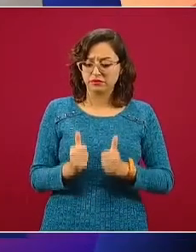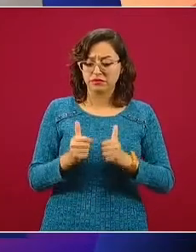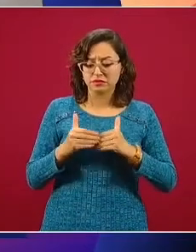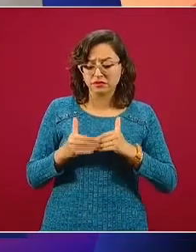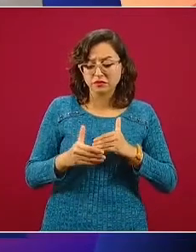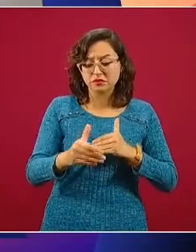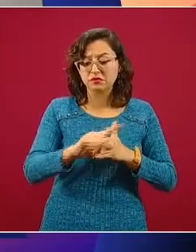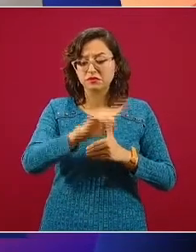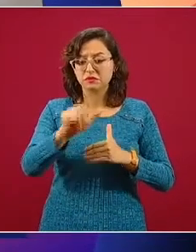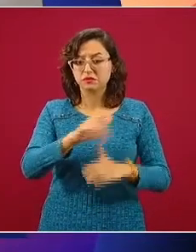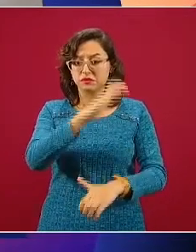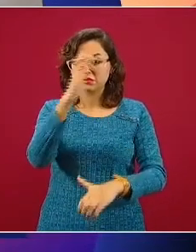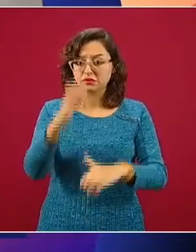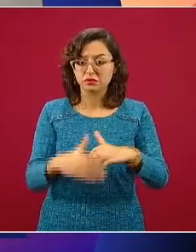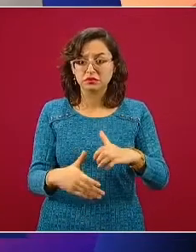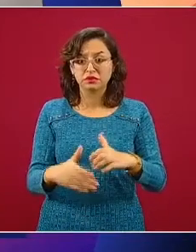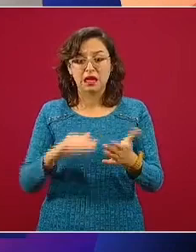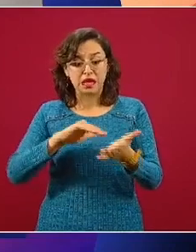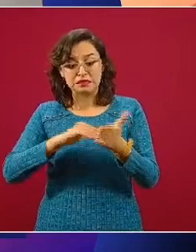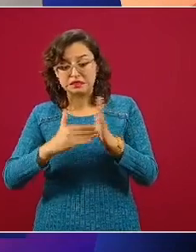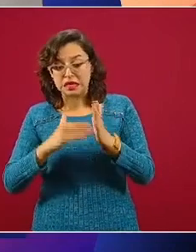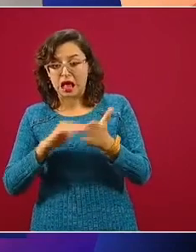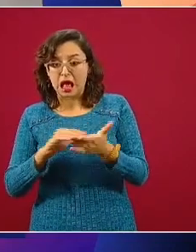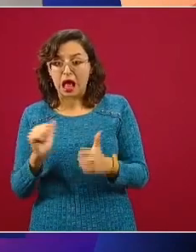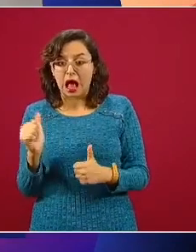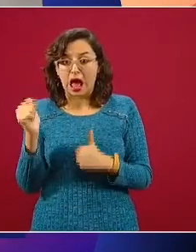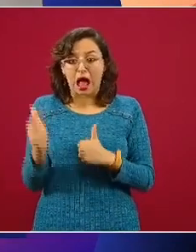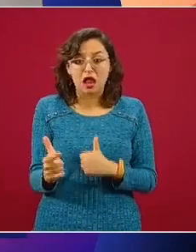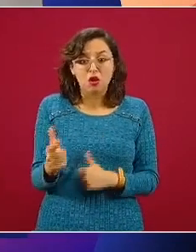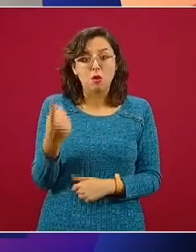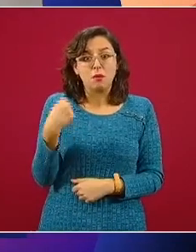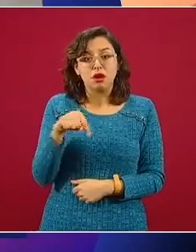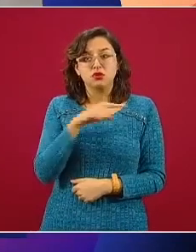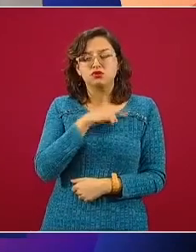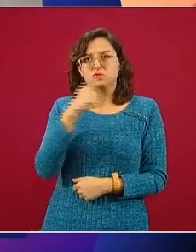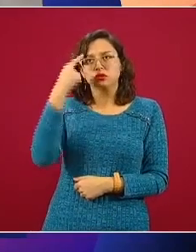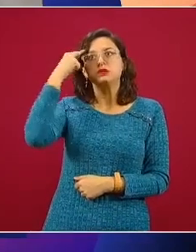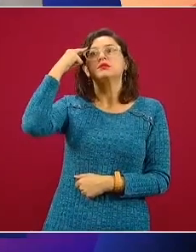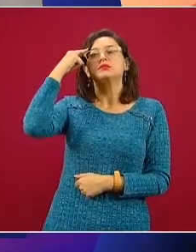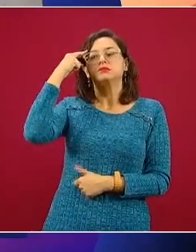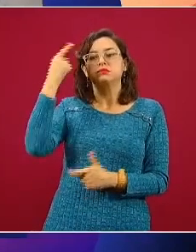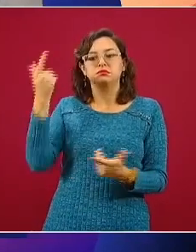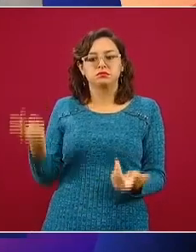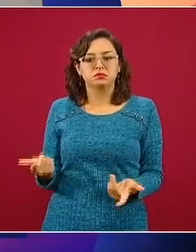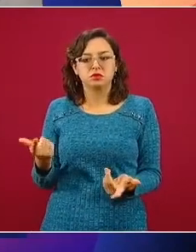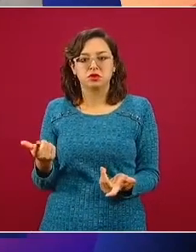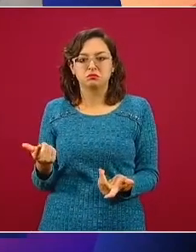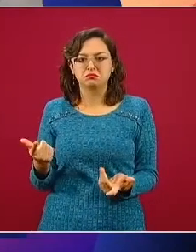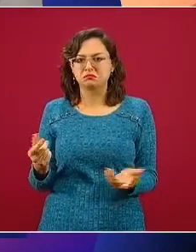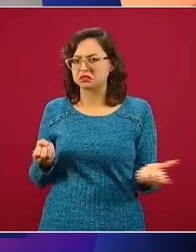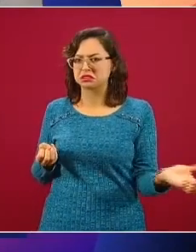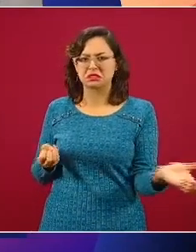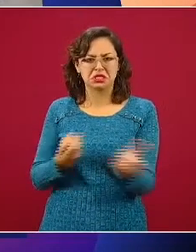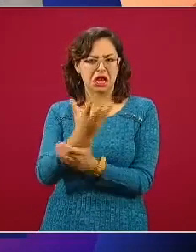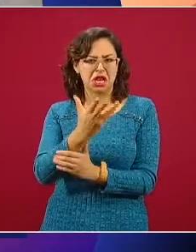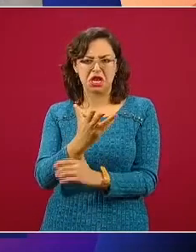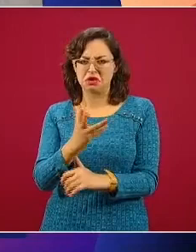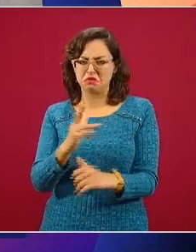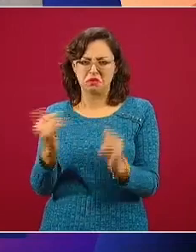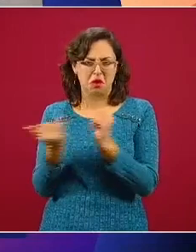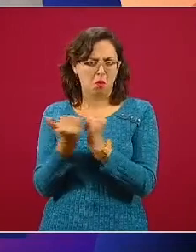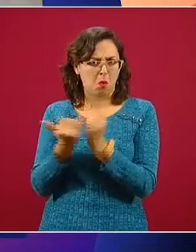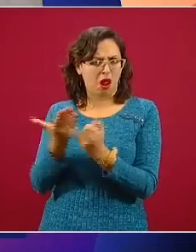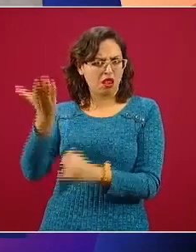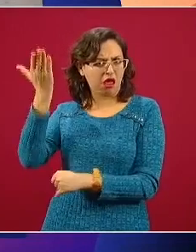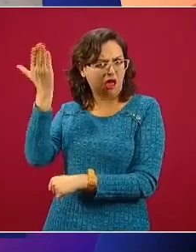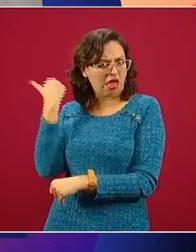se tiene preparada alguna estrategia para que seamos conscientes de que no podremos retomar nuestros hábitos y costumbres de